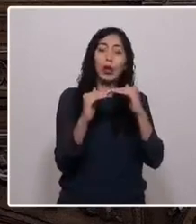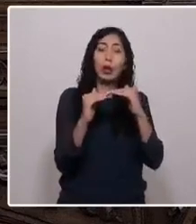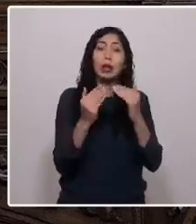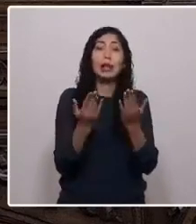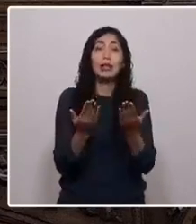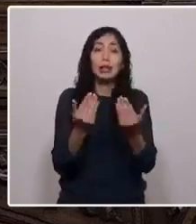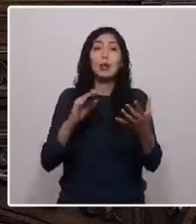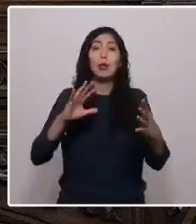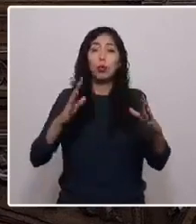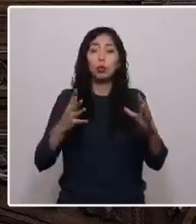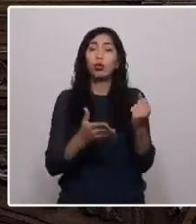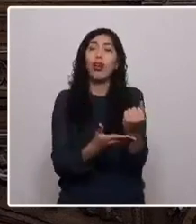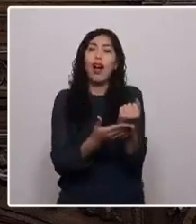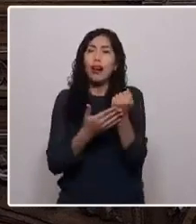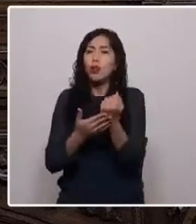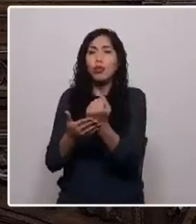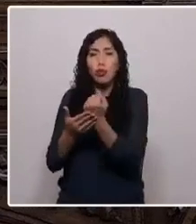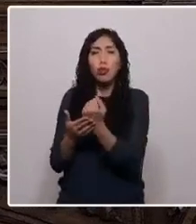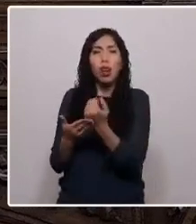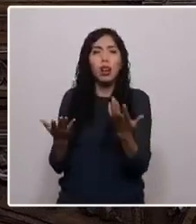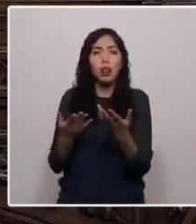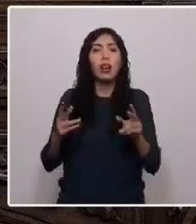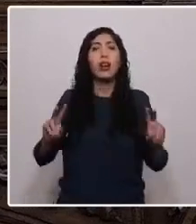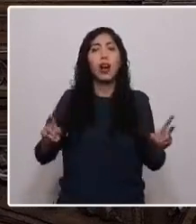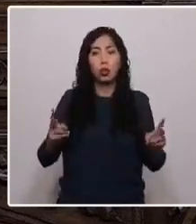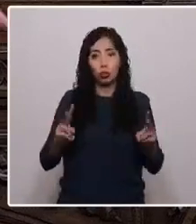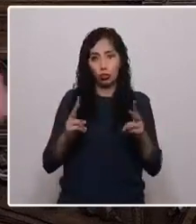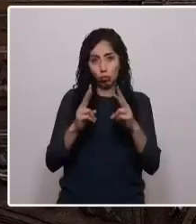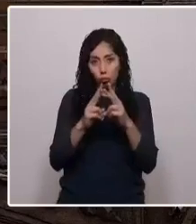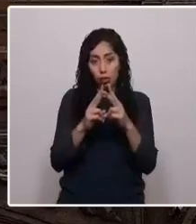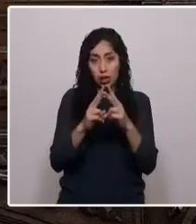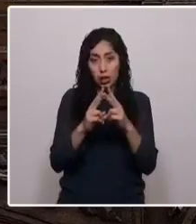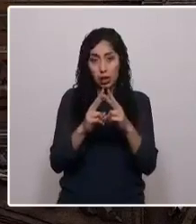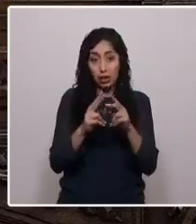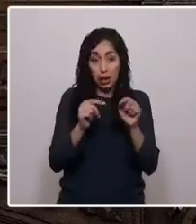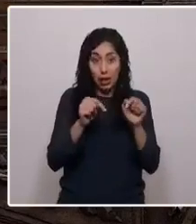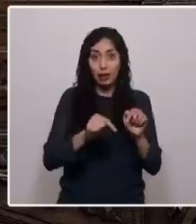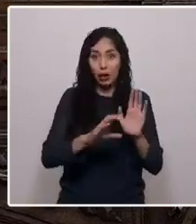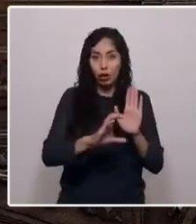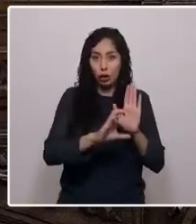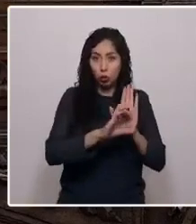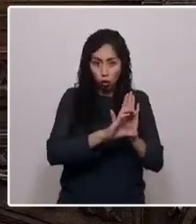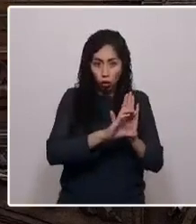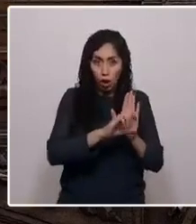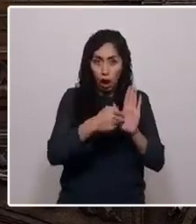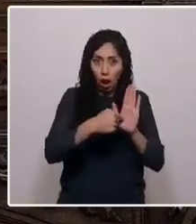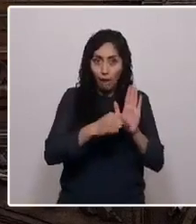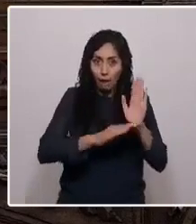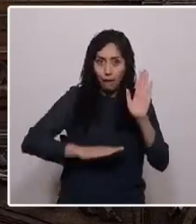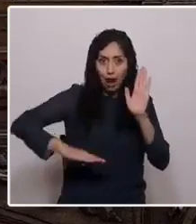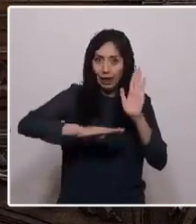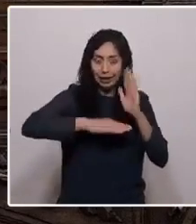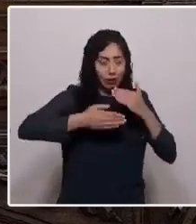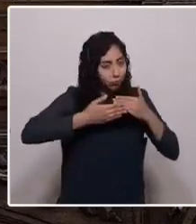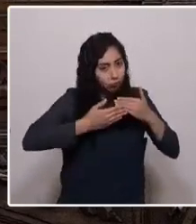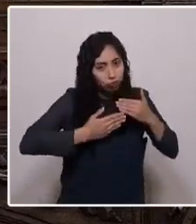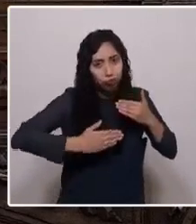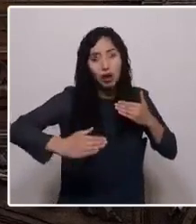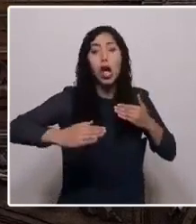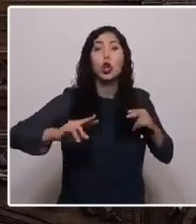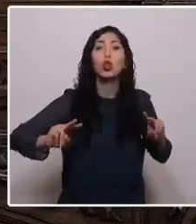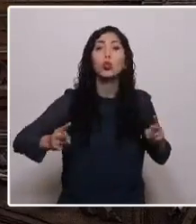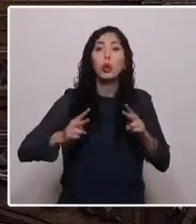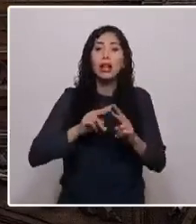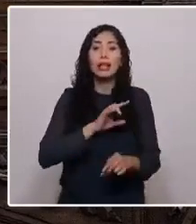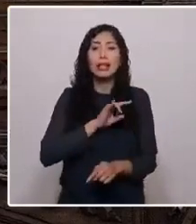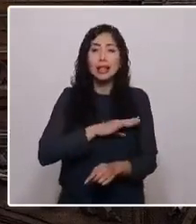ayude a construir, a partir de esta constitución de la esperanza, un Chile en que todos vivamos